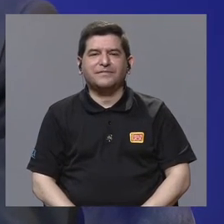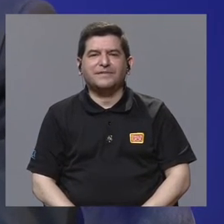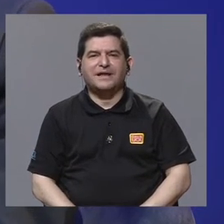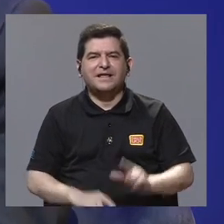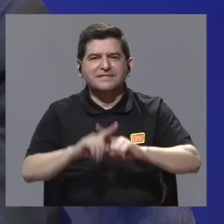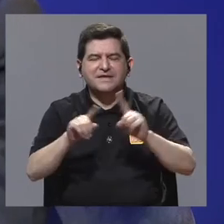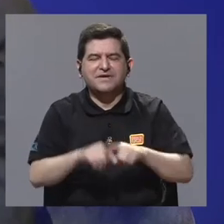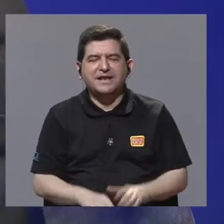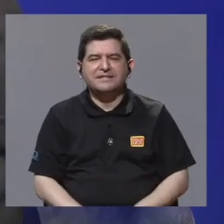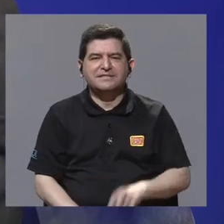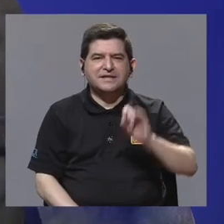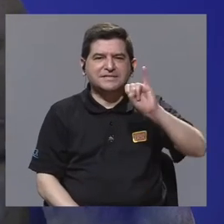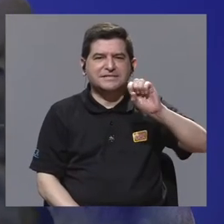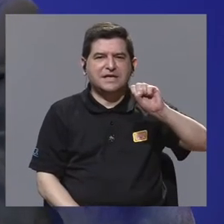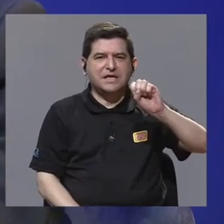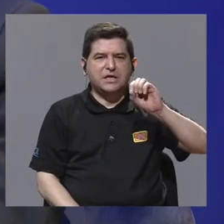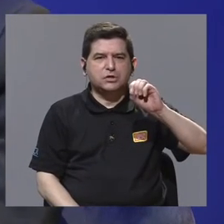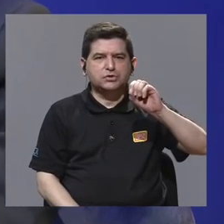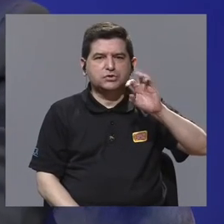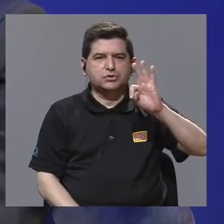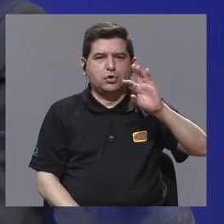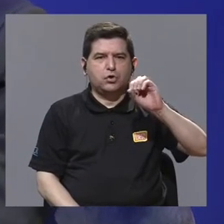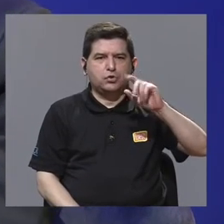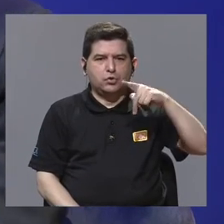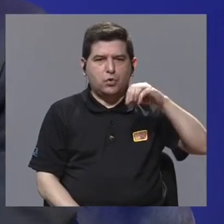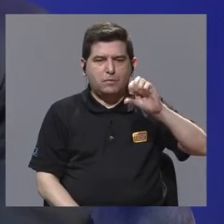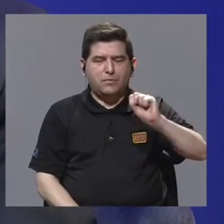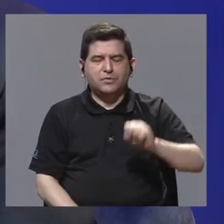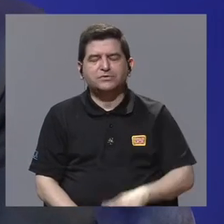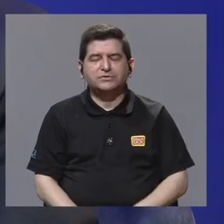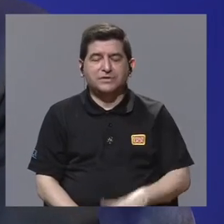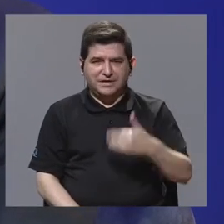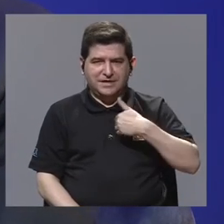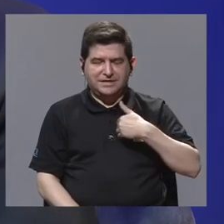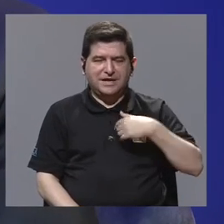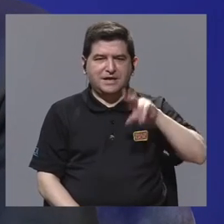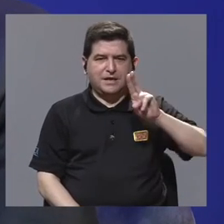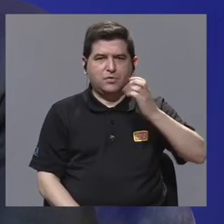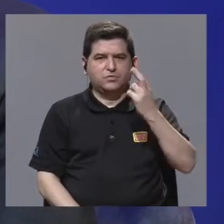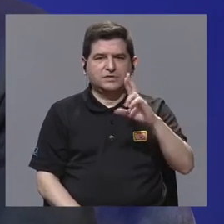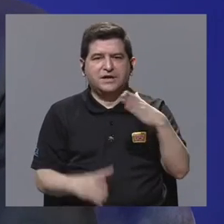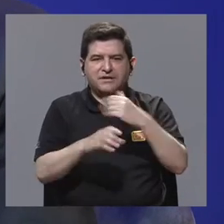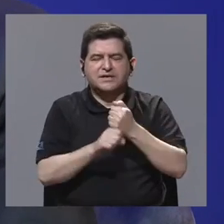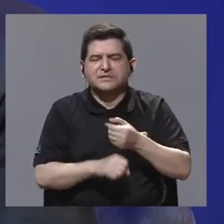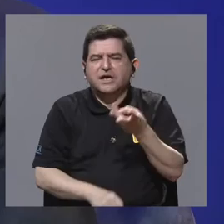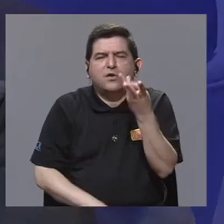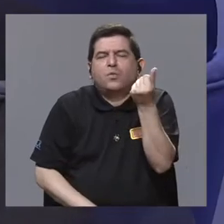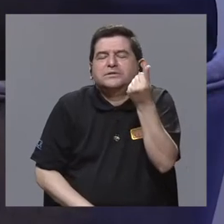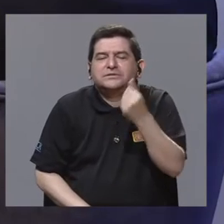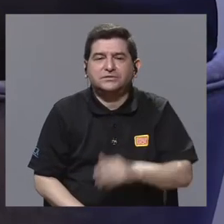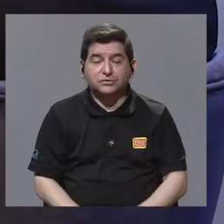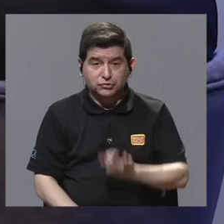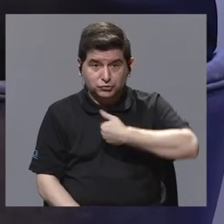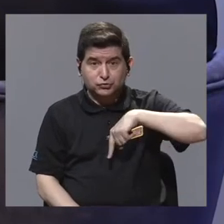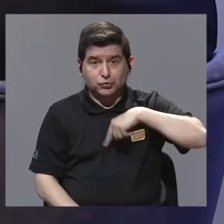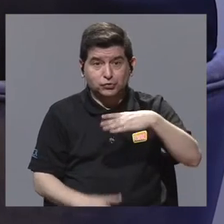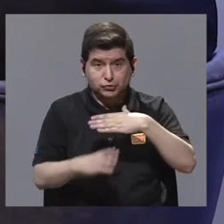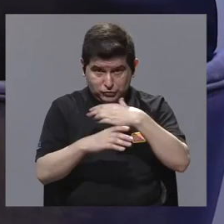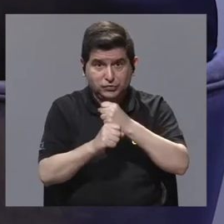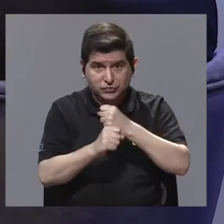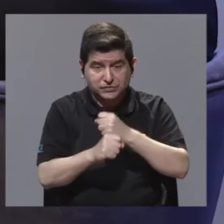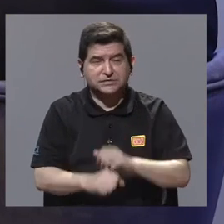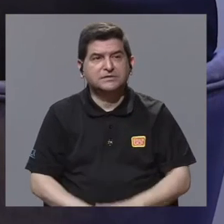¿Cuántos isótopos radioactivos se pueden hacer en el ciclotrón que tiene la Universidad de Costa Rica? Nosotros podemos